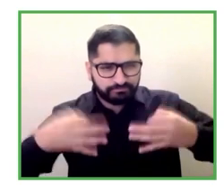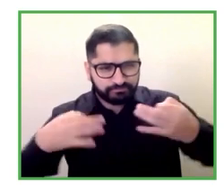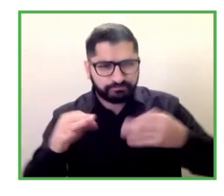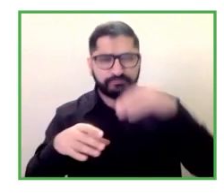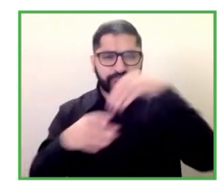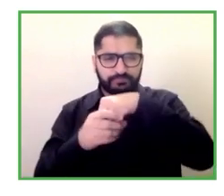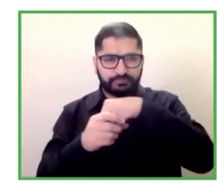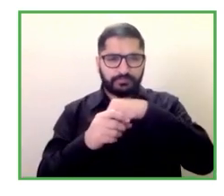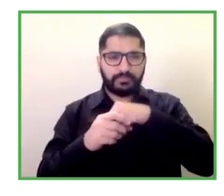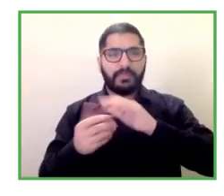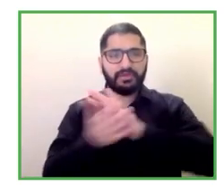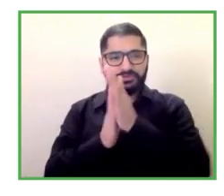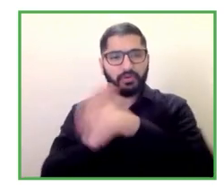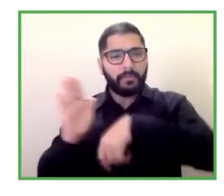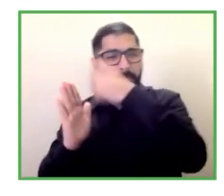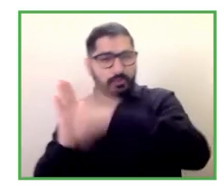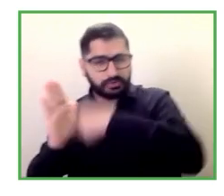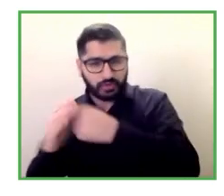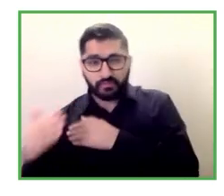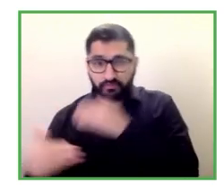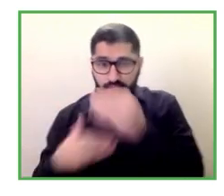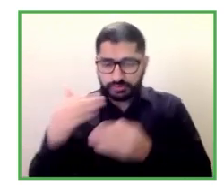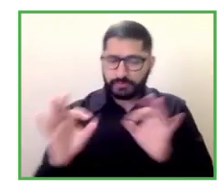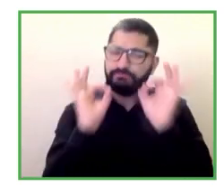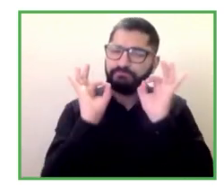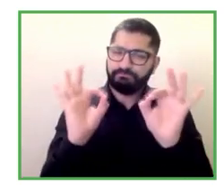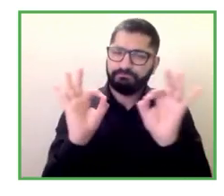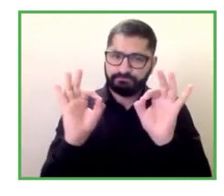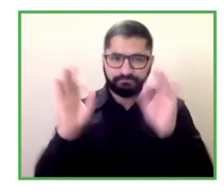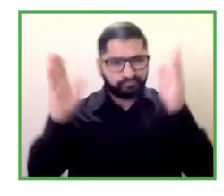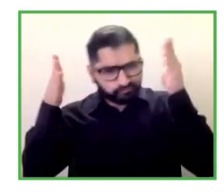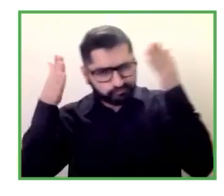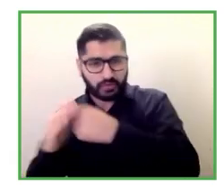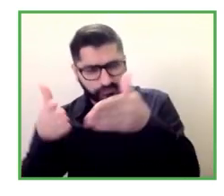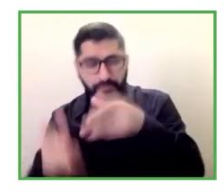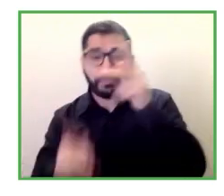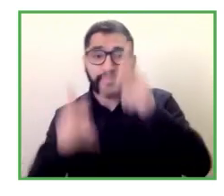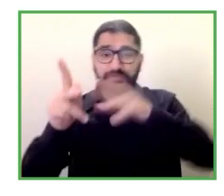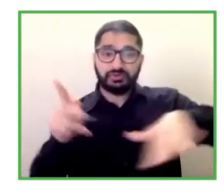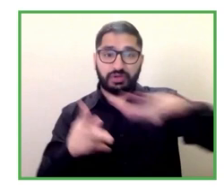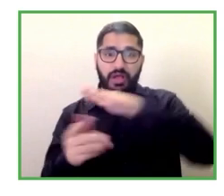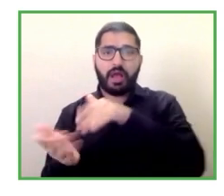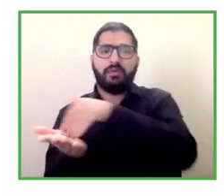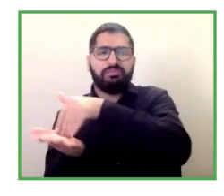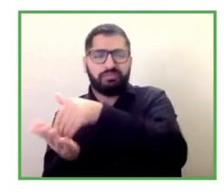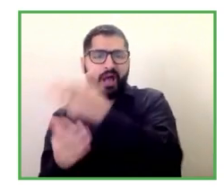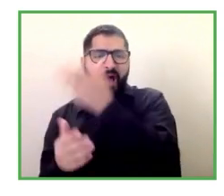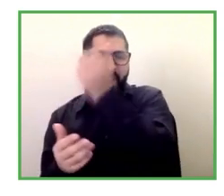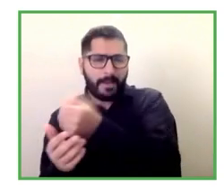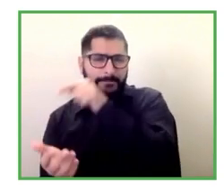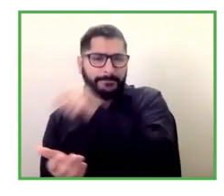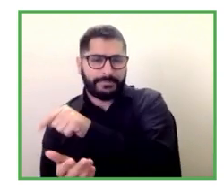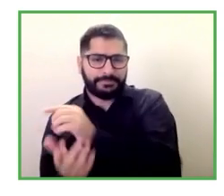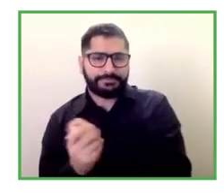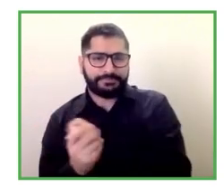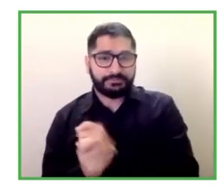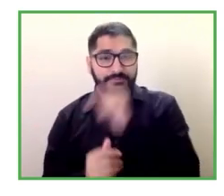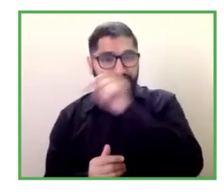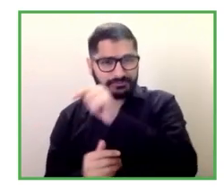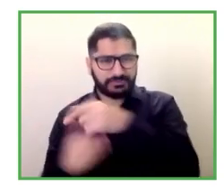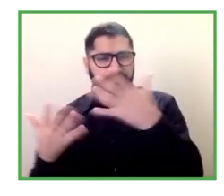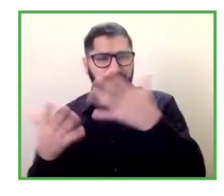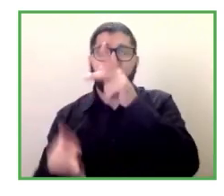dirigimos a personas que son especialmente vulnerables es decir que además de proceder de entornos de marginación de haber